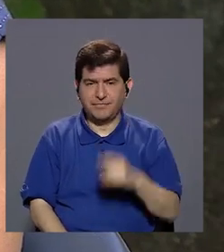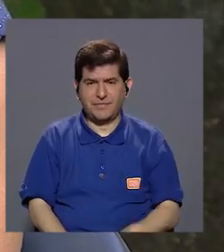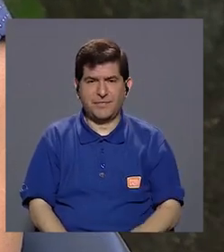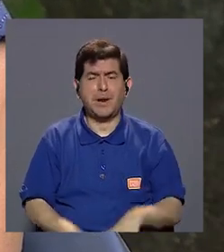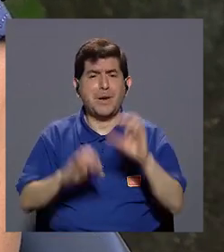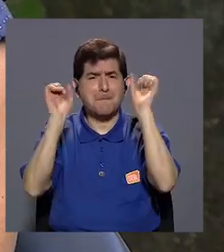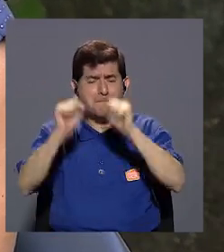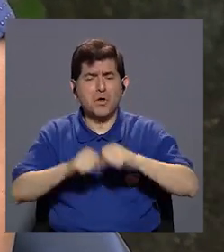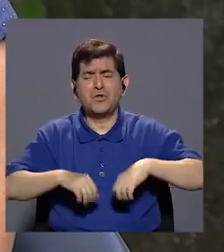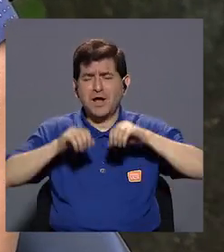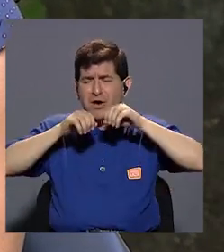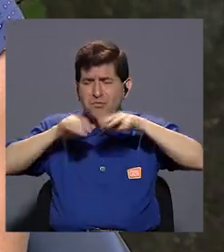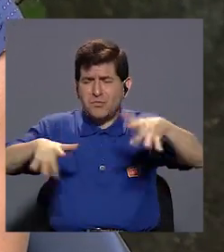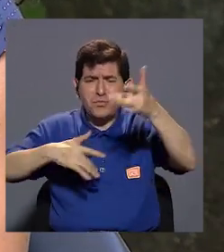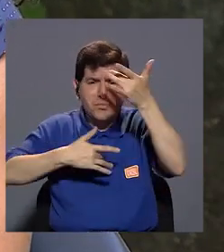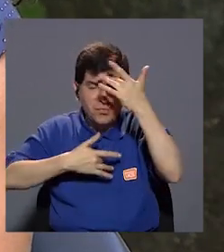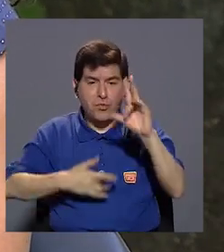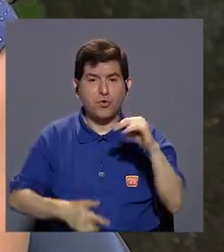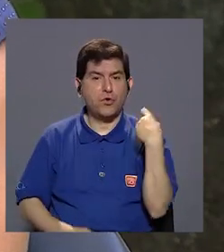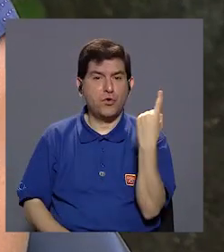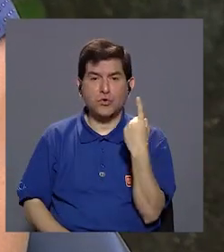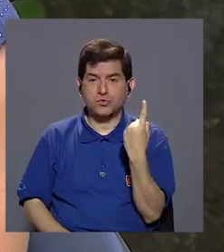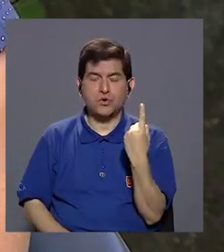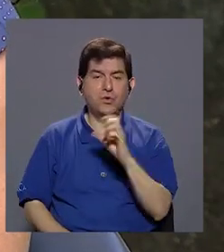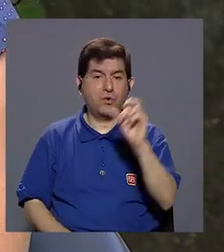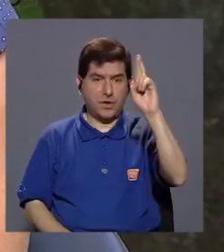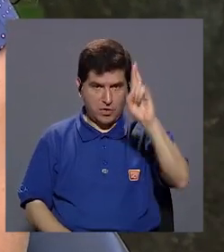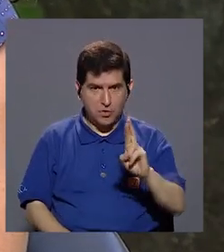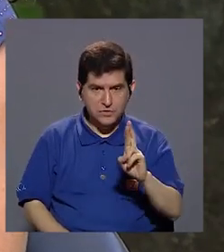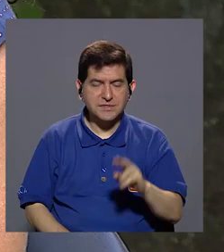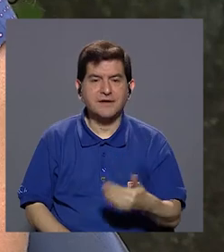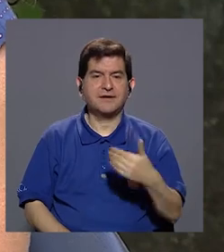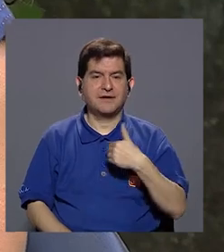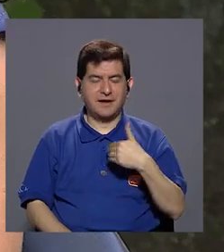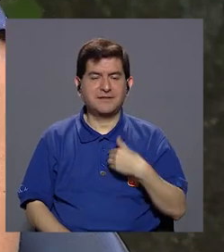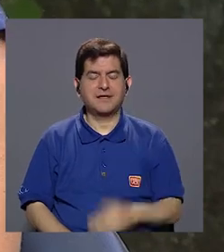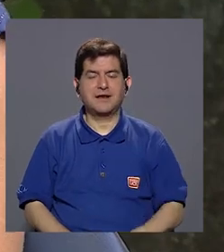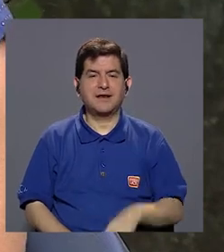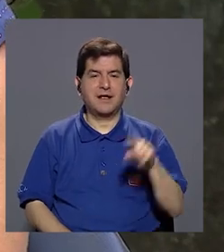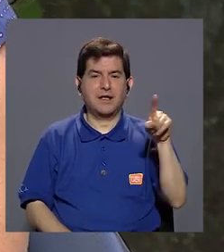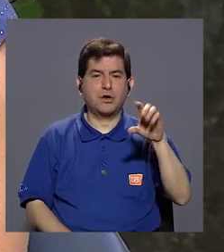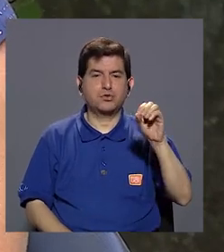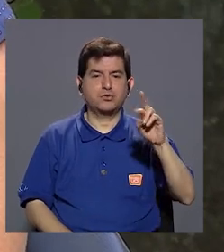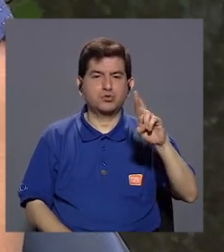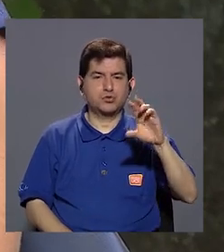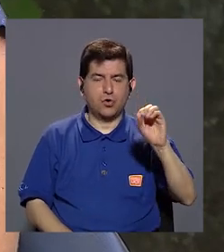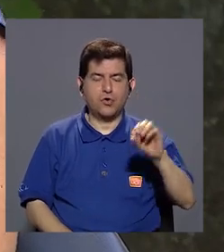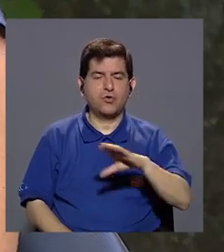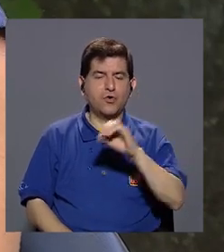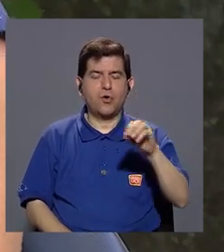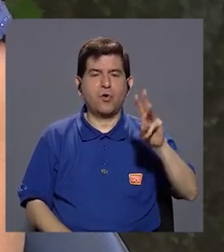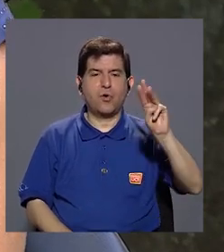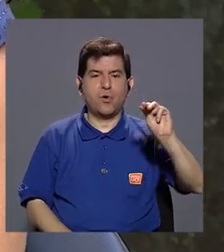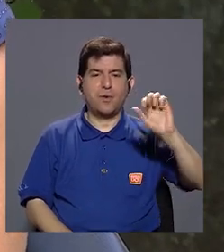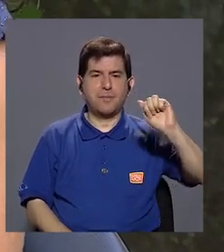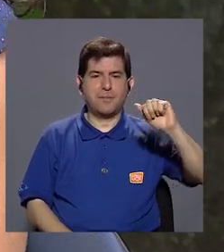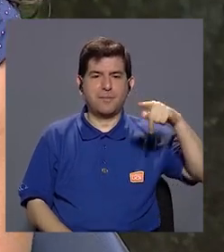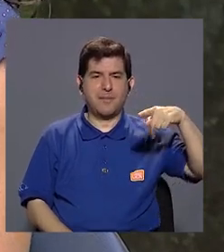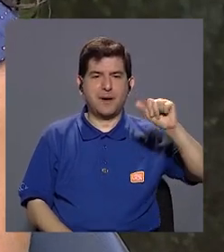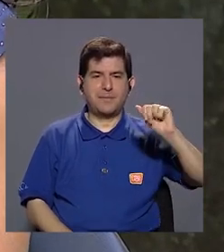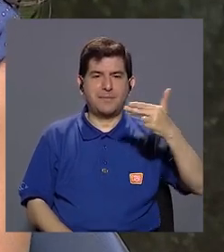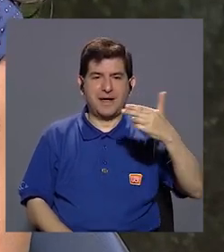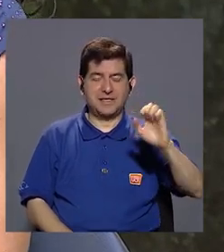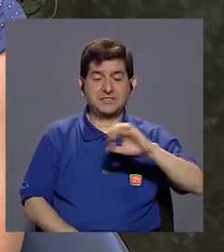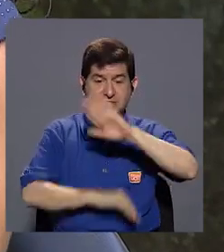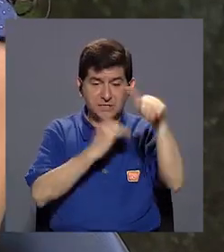en que se pueden contagiar, no solo de eso, sino que también en Costa Rica tenemos zorros, tenemos mapaches, entonces todos